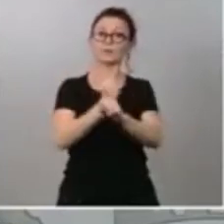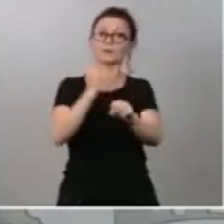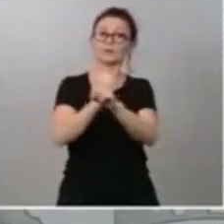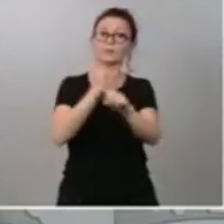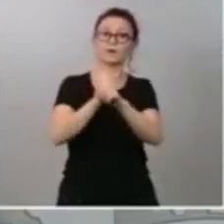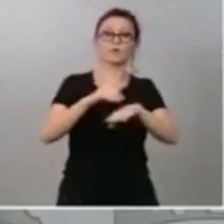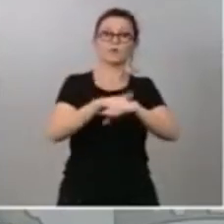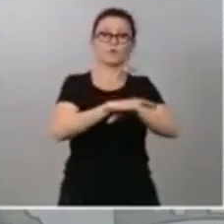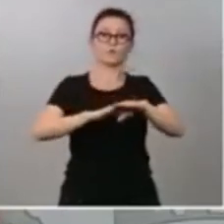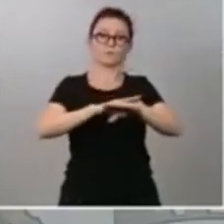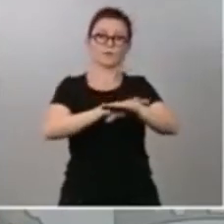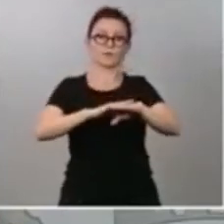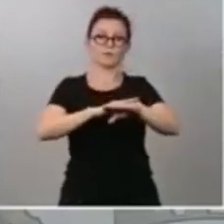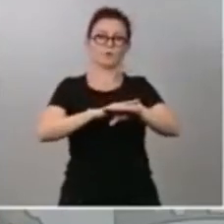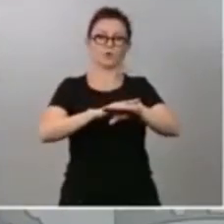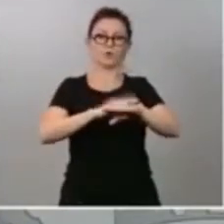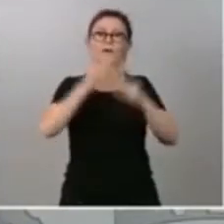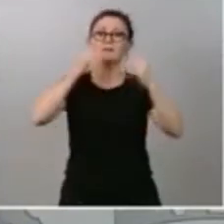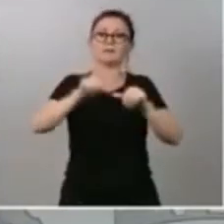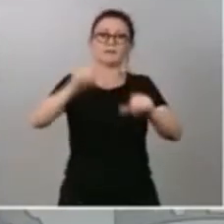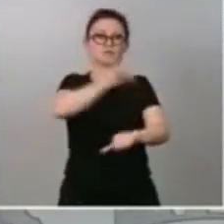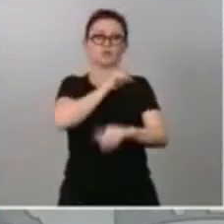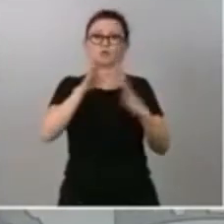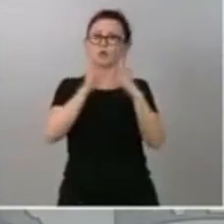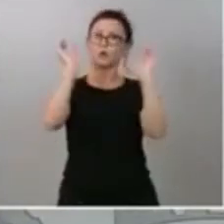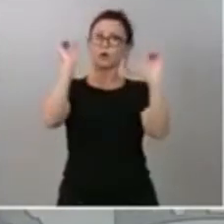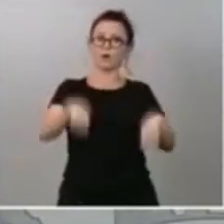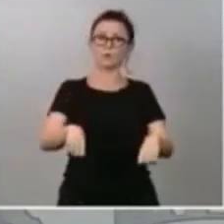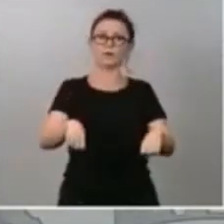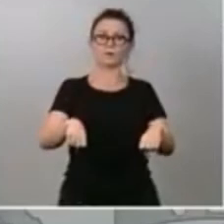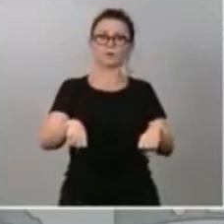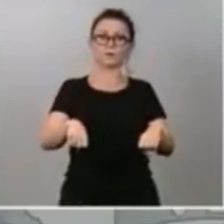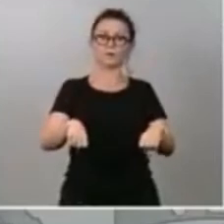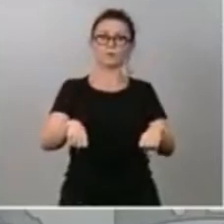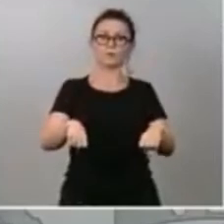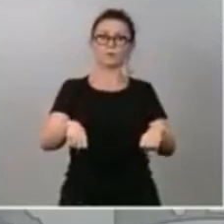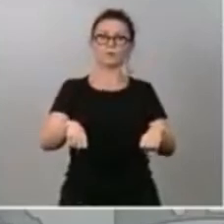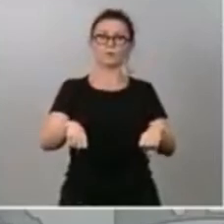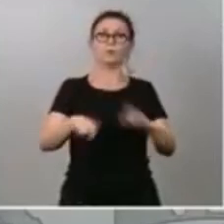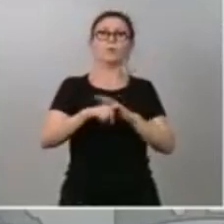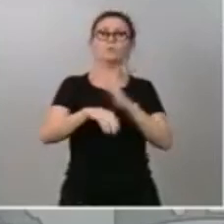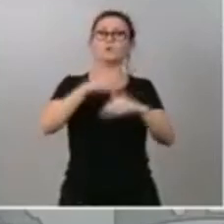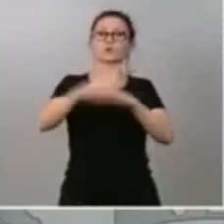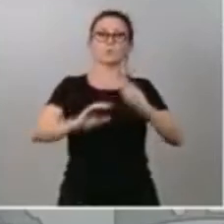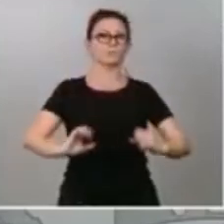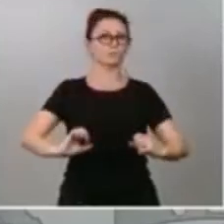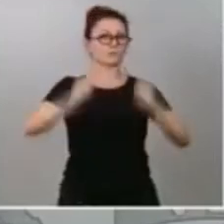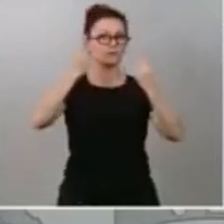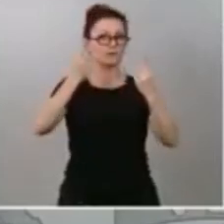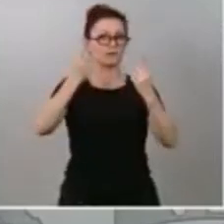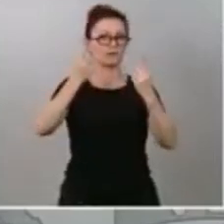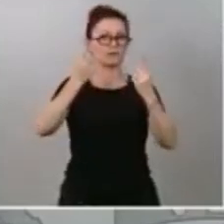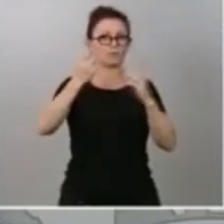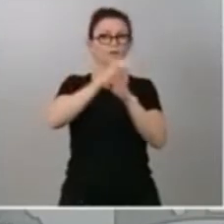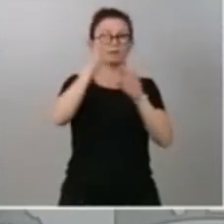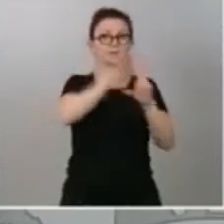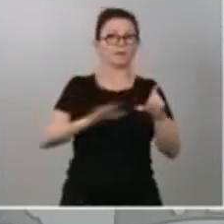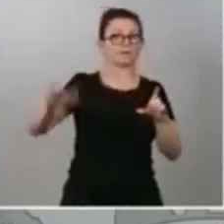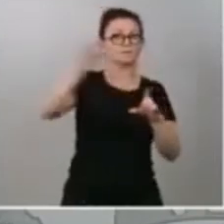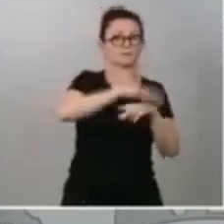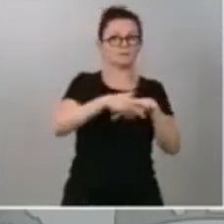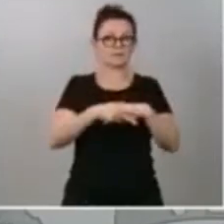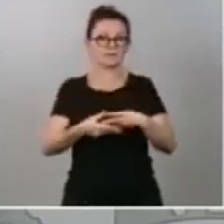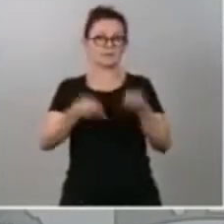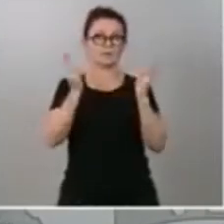acuerdo de un gobierno de coalición progresista por primera vez en la historia de nuestra democracia a nivel estatal que eso complementaría con diversos